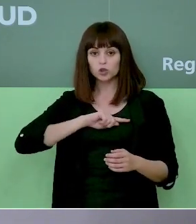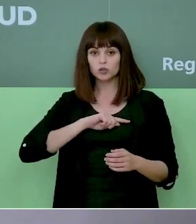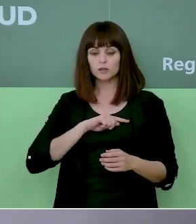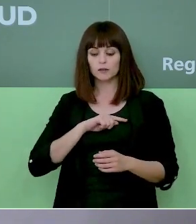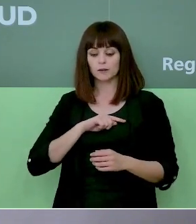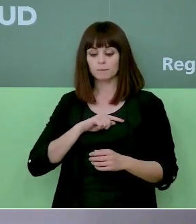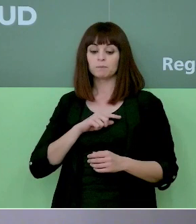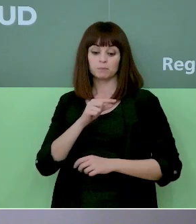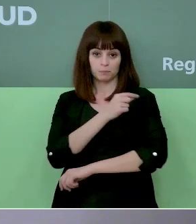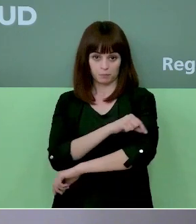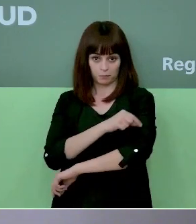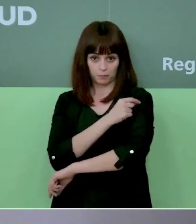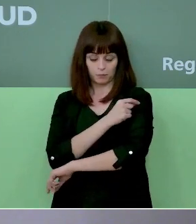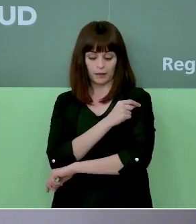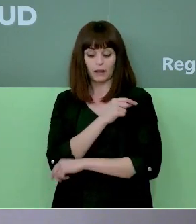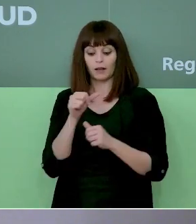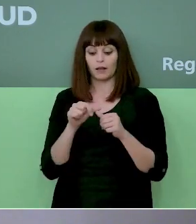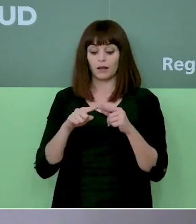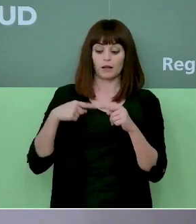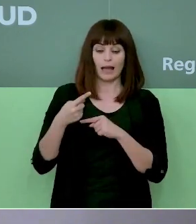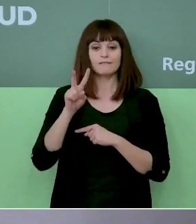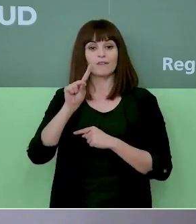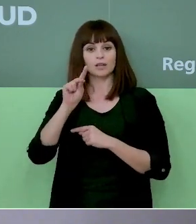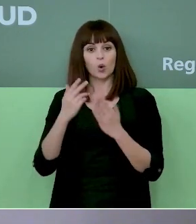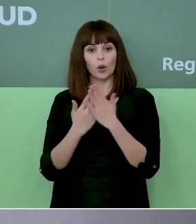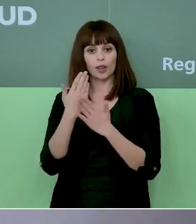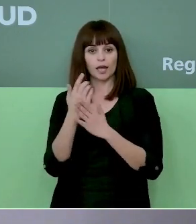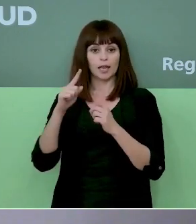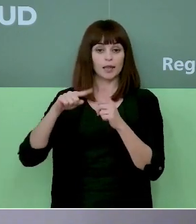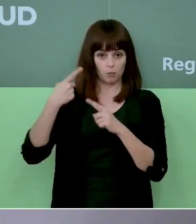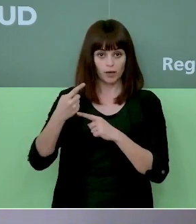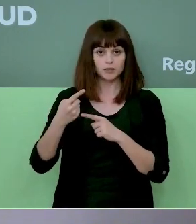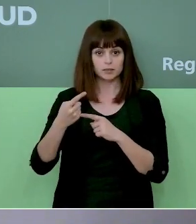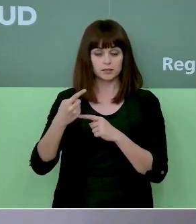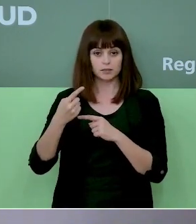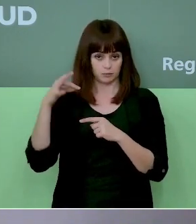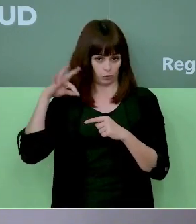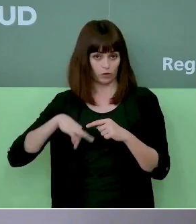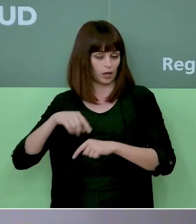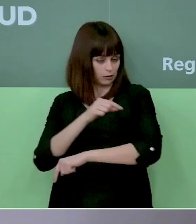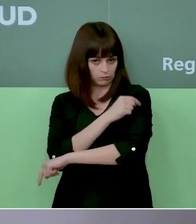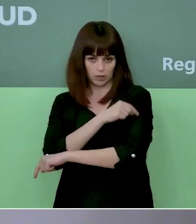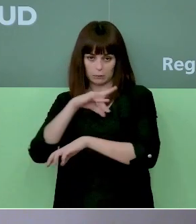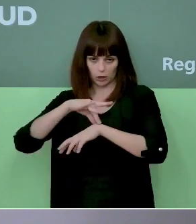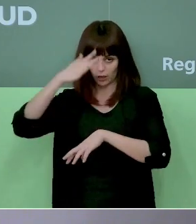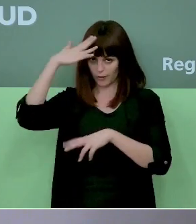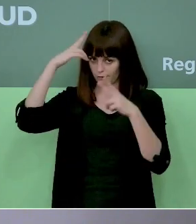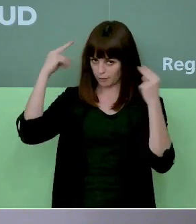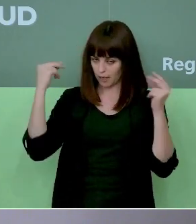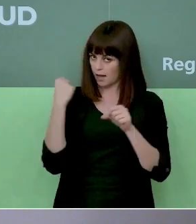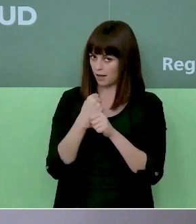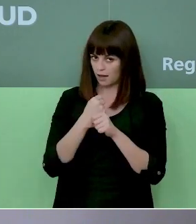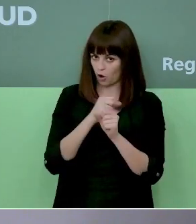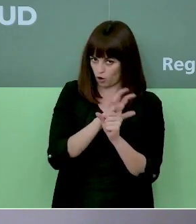días a la mayoría de los profesionales y todos los que están en primera línea y